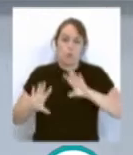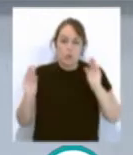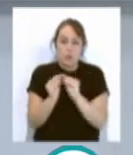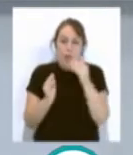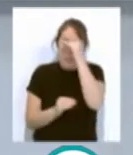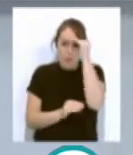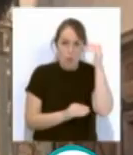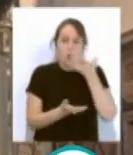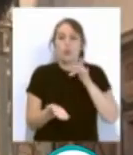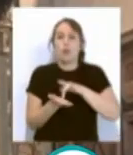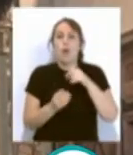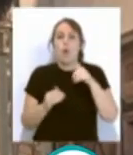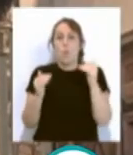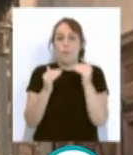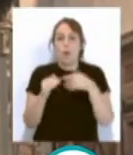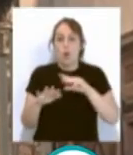octubre.